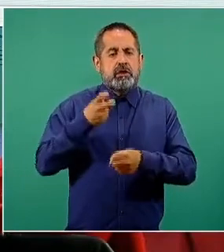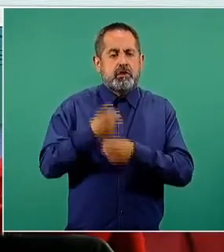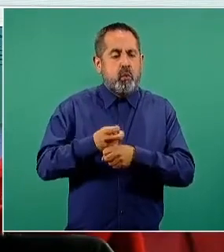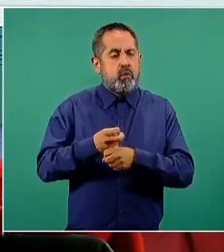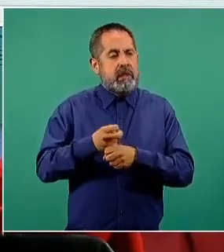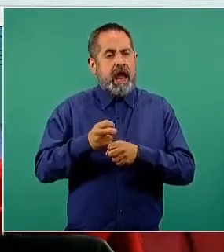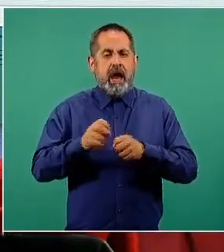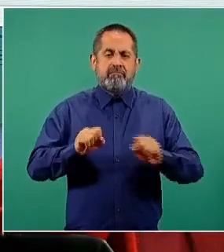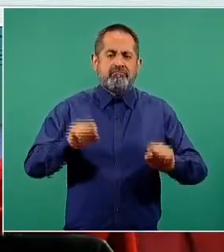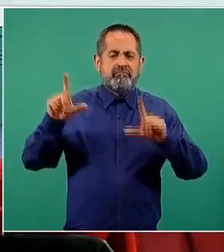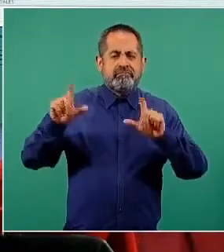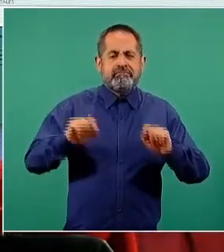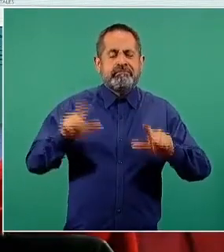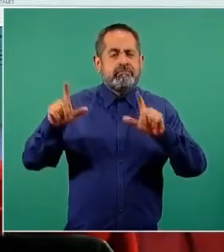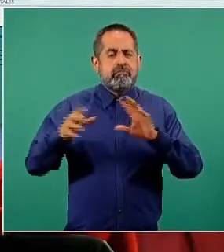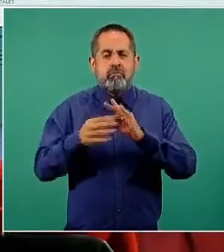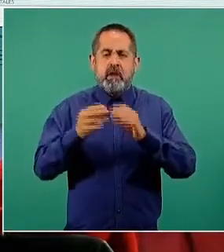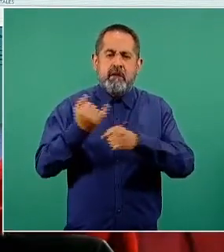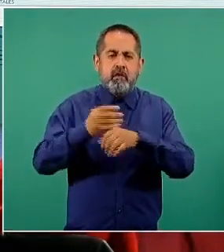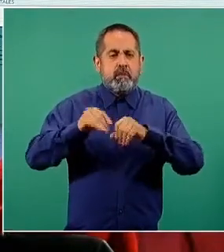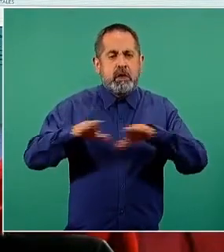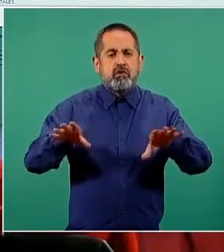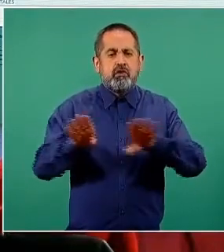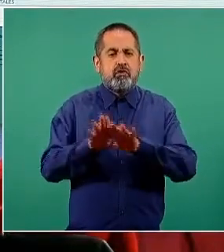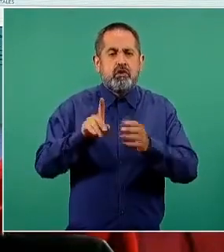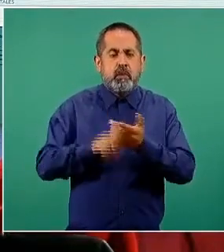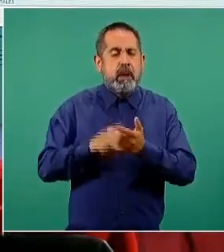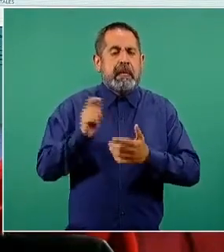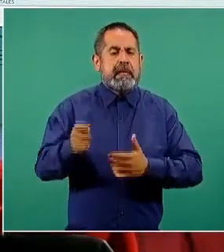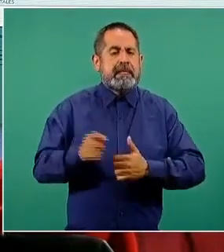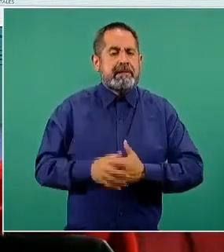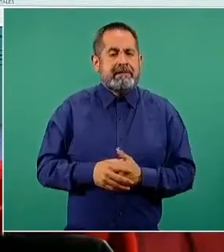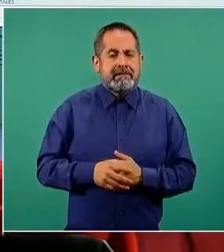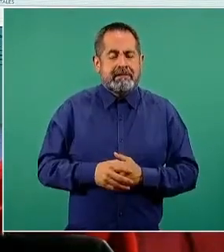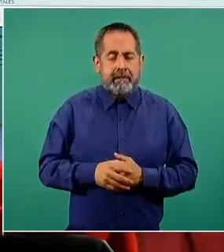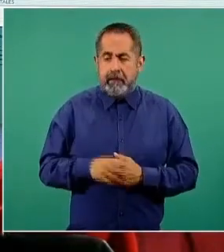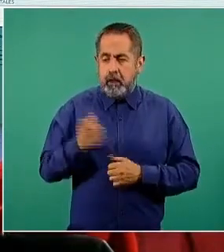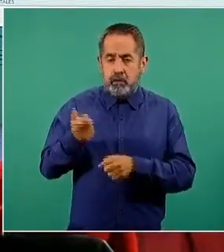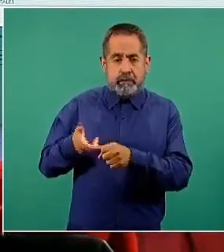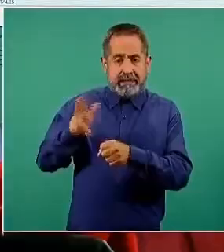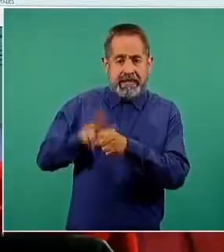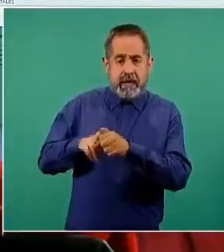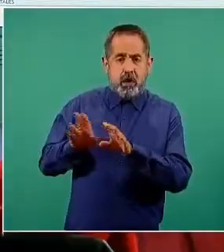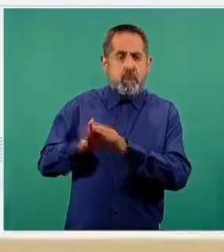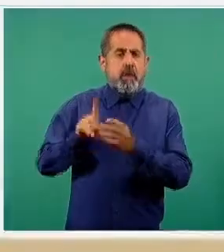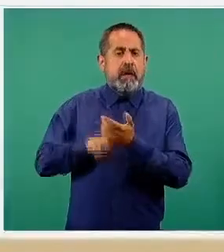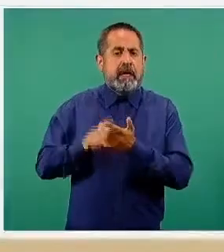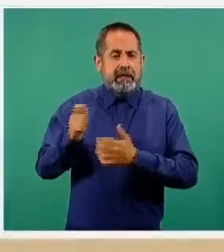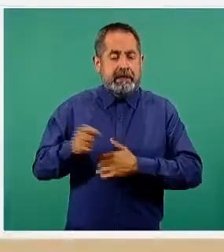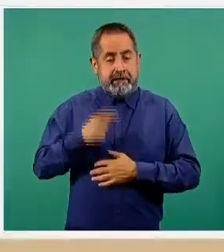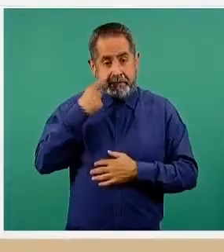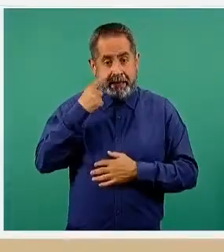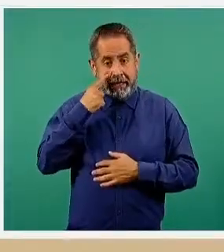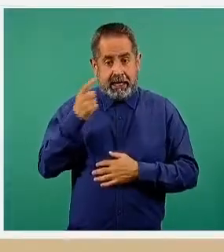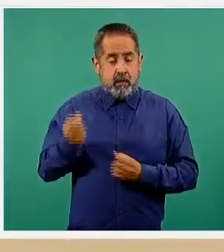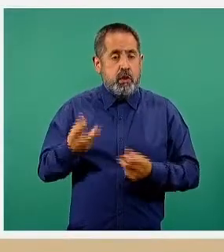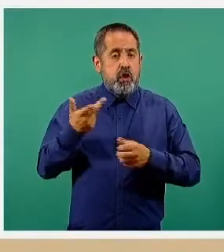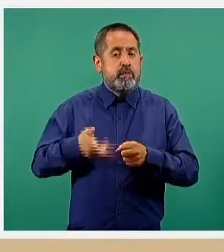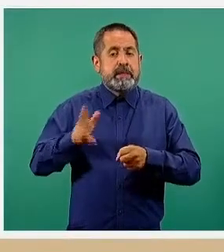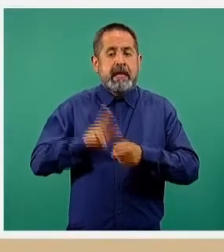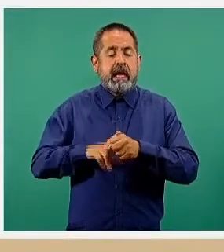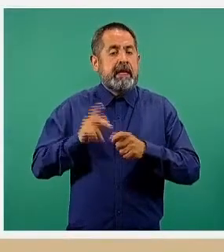vamos a conjuntar la información del comportamiento hospitalario, vemos también nuestras principales